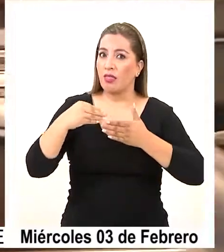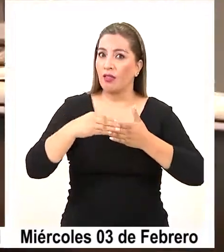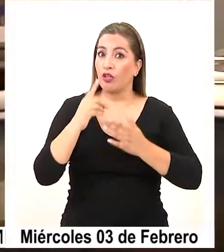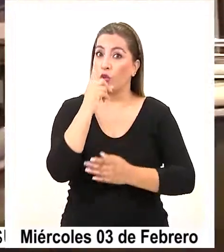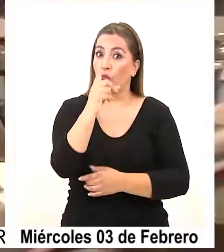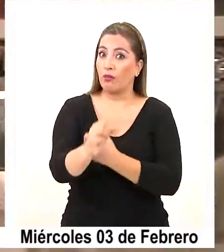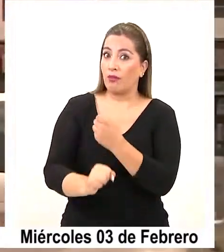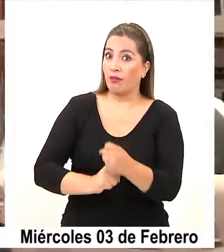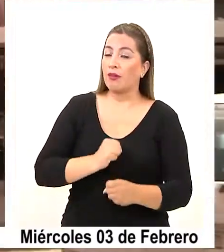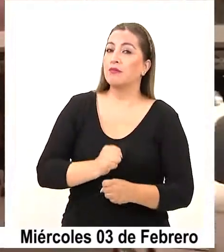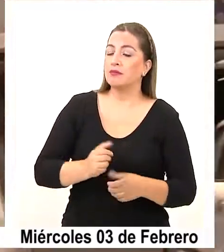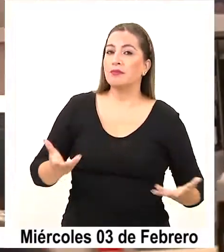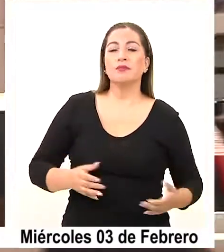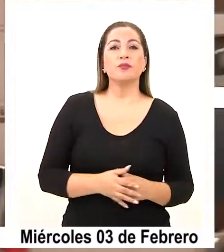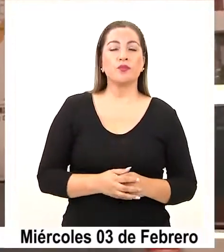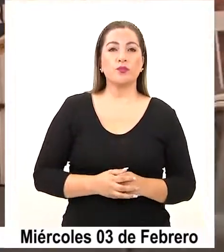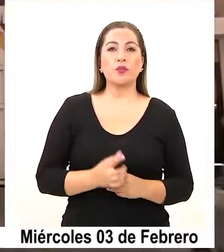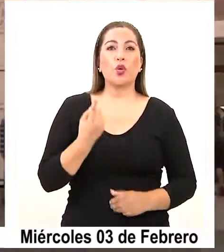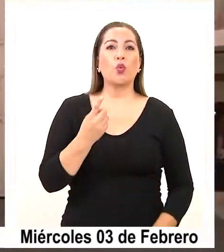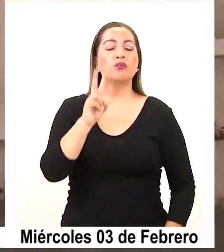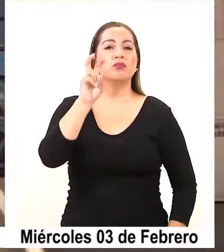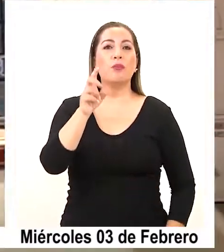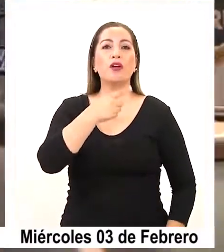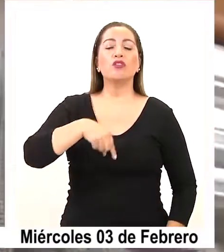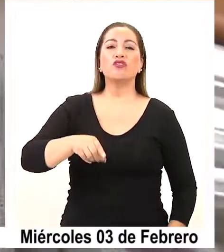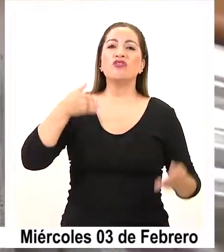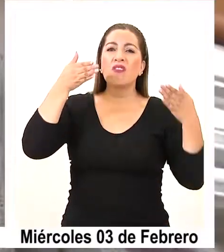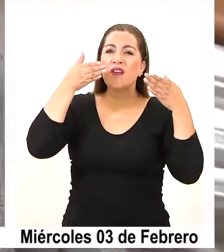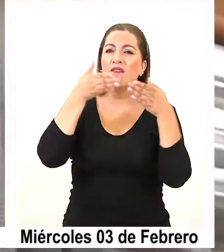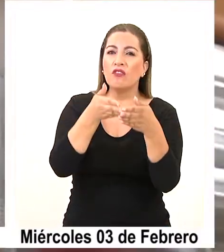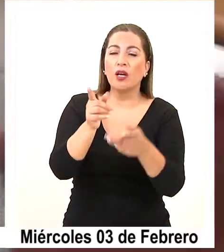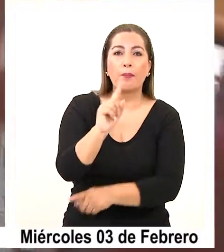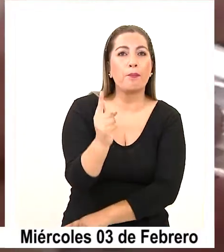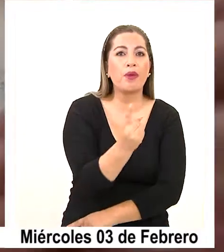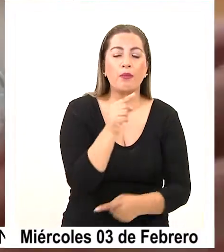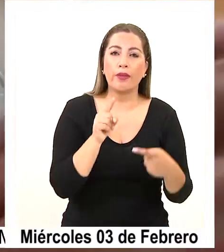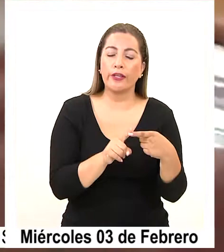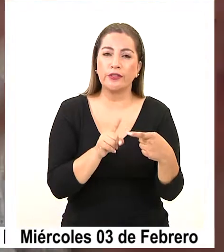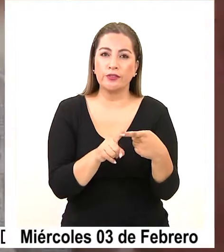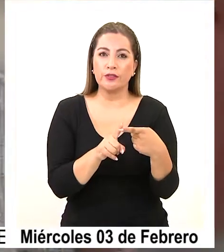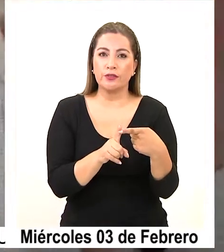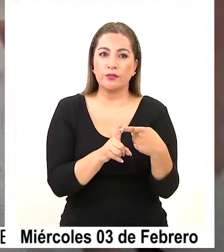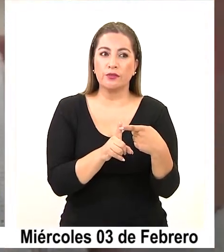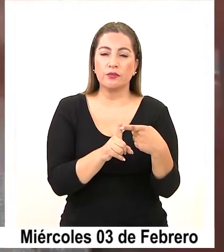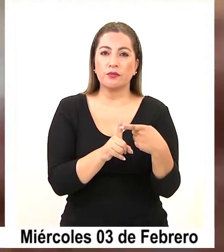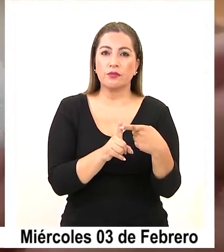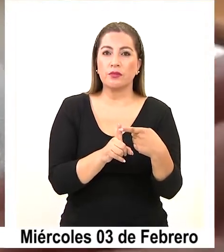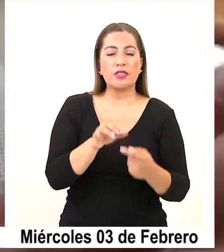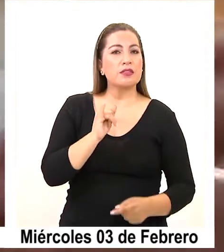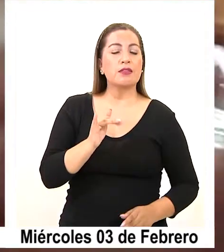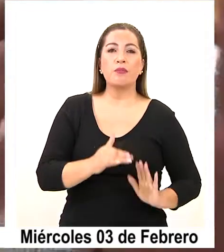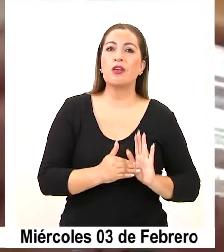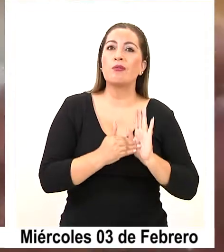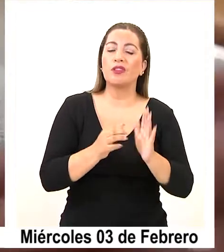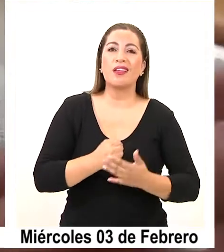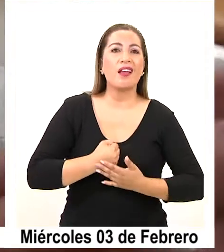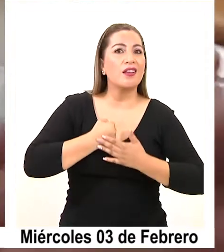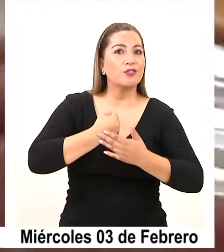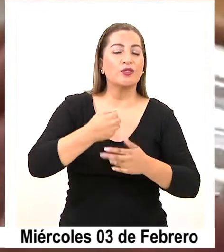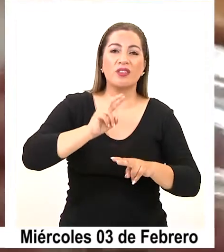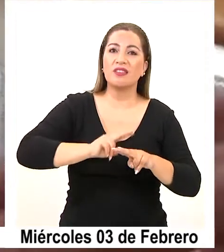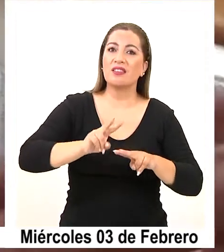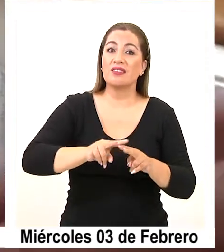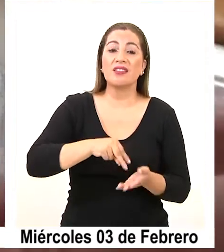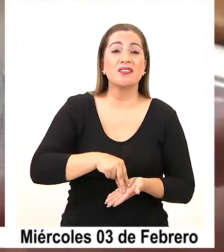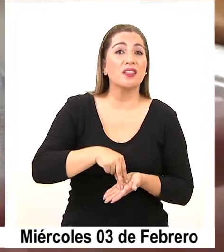anuales. Una de las cosas a las que debemos apuntar es primero a mostrar que los beneficios que ha